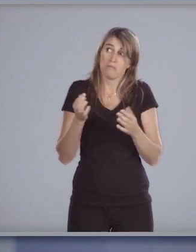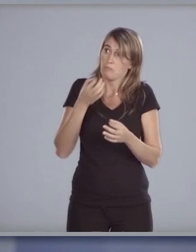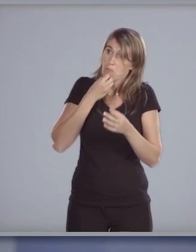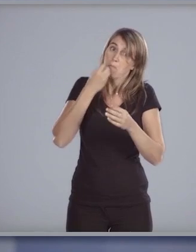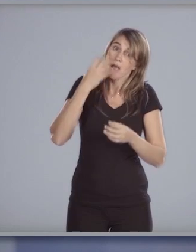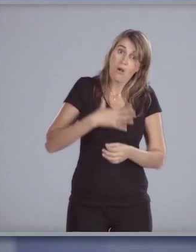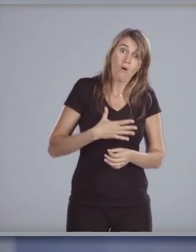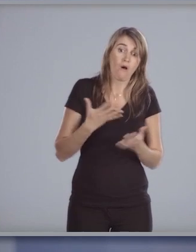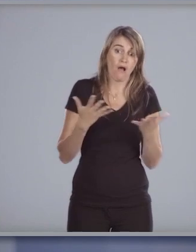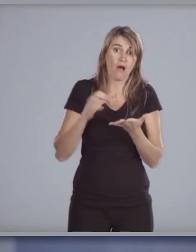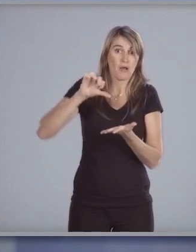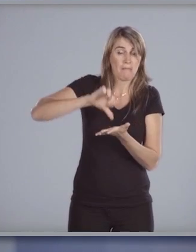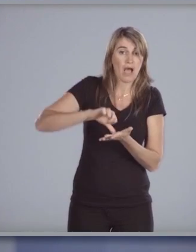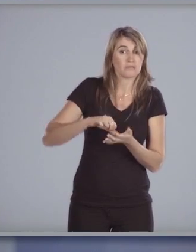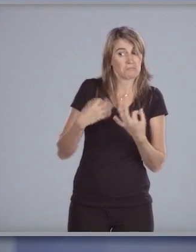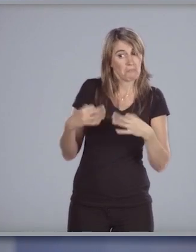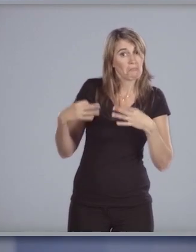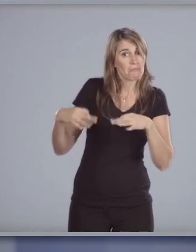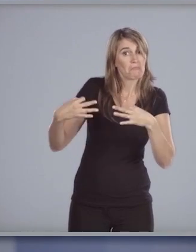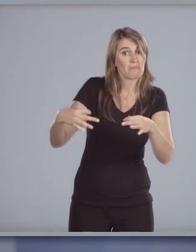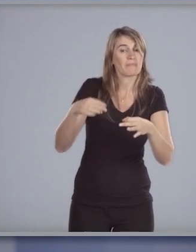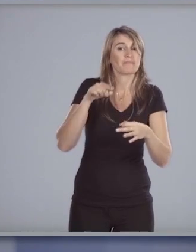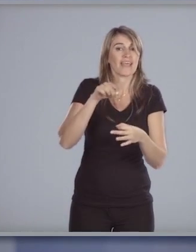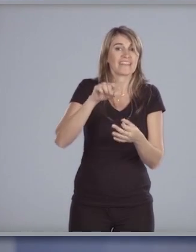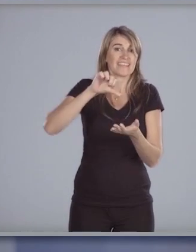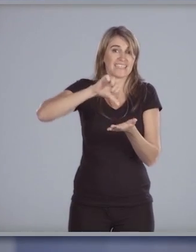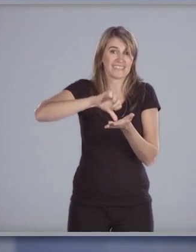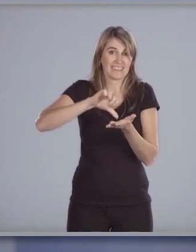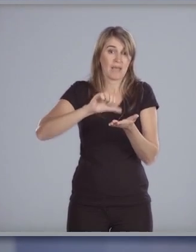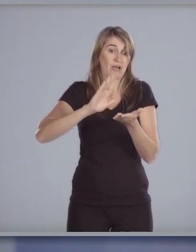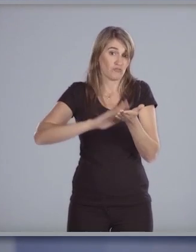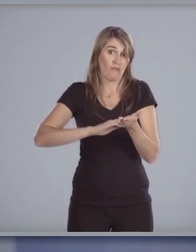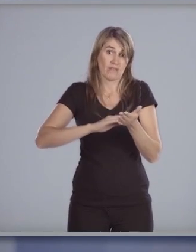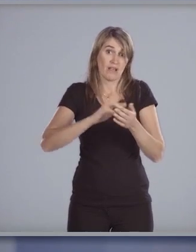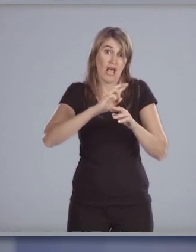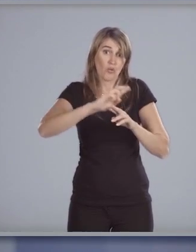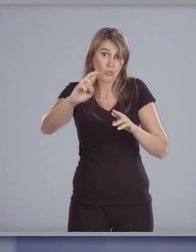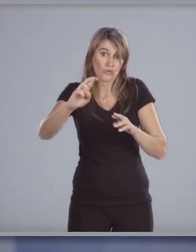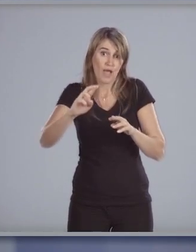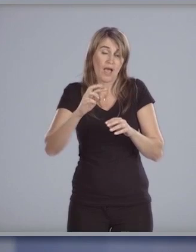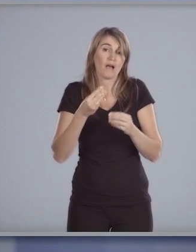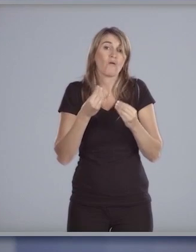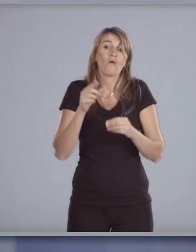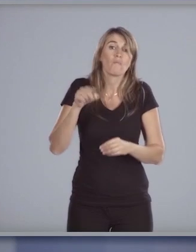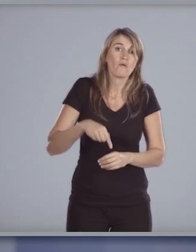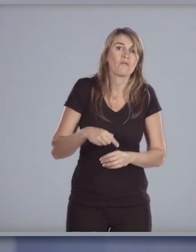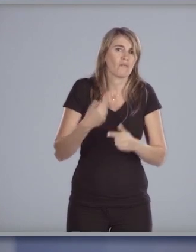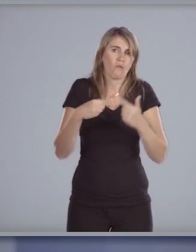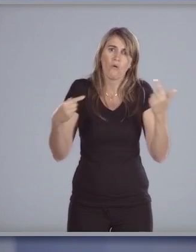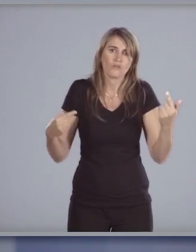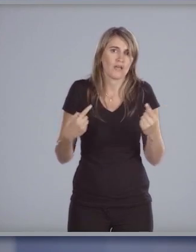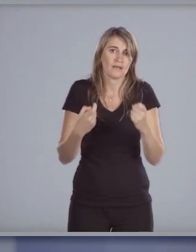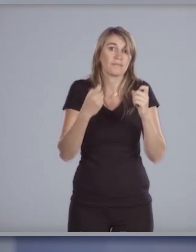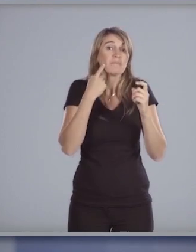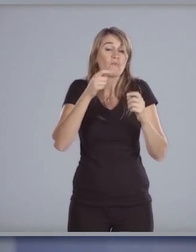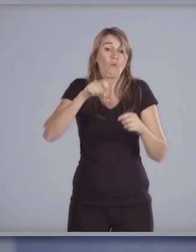resultados está dando al país para este sistema de infraestructura se utilizarán todos